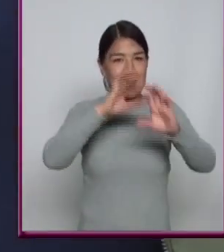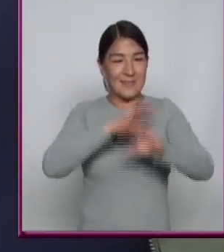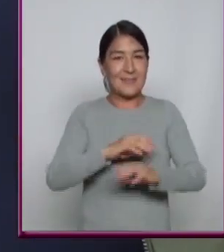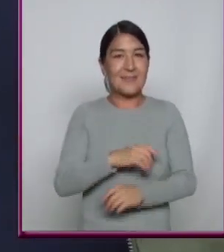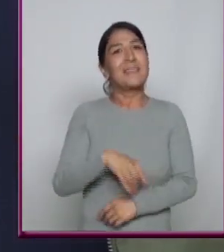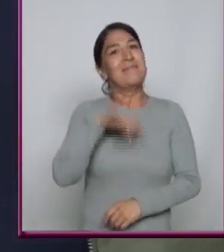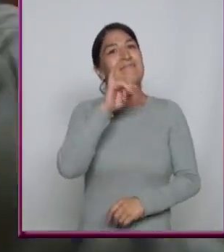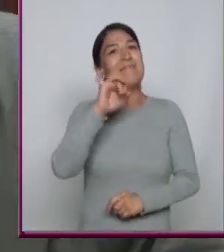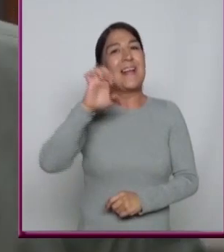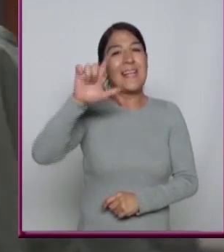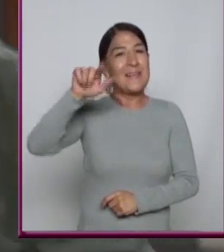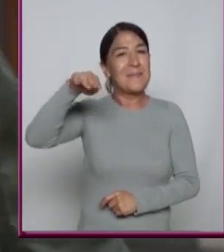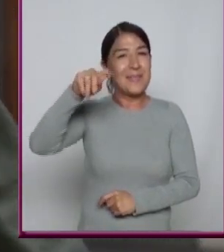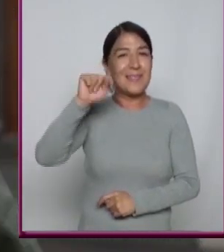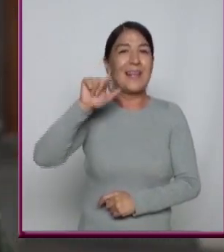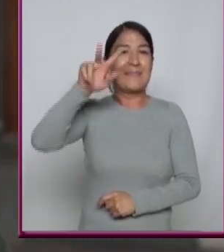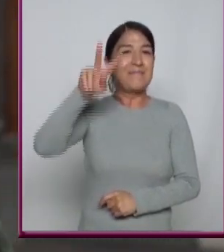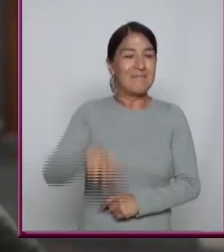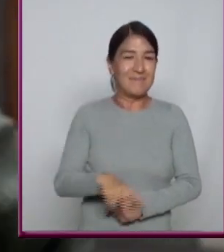Elemental Mi querida Watson